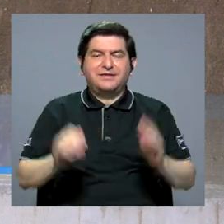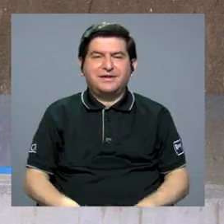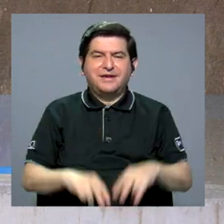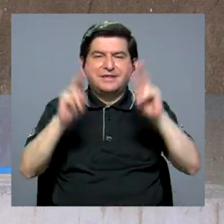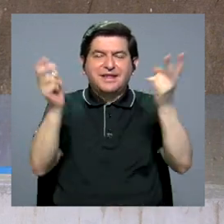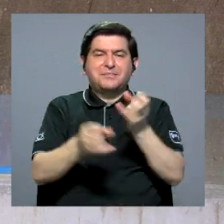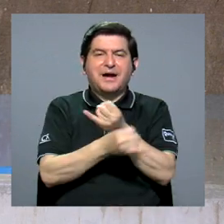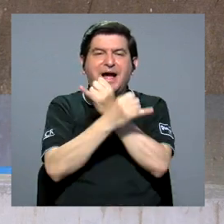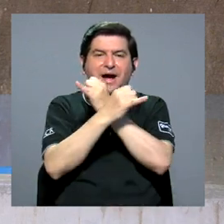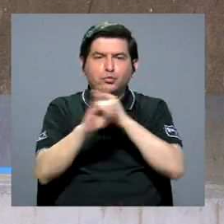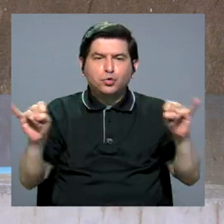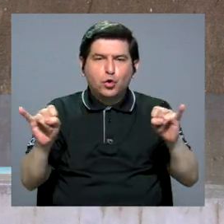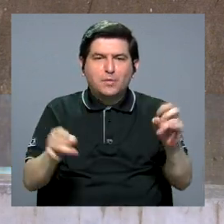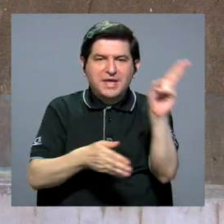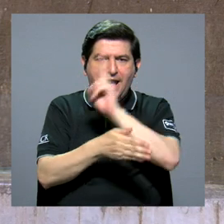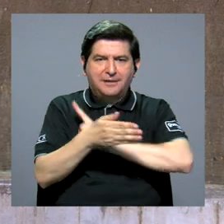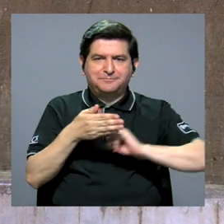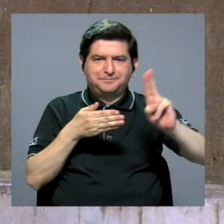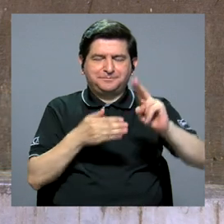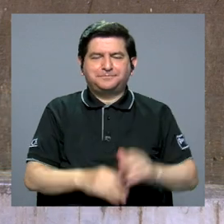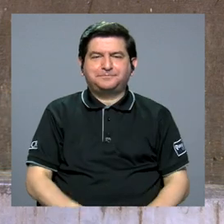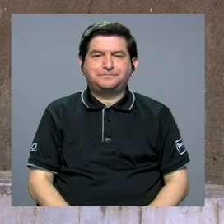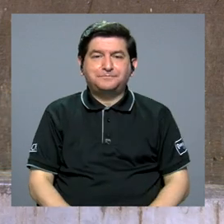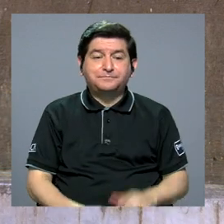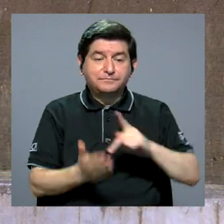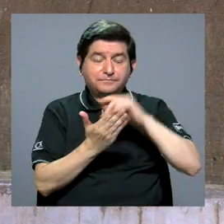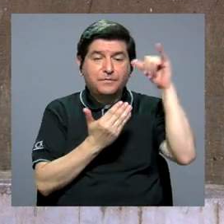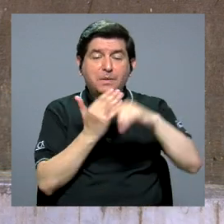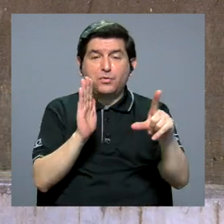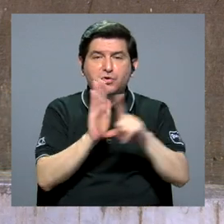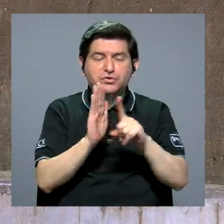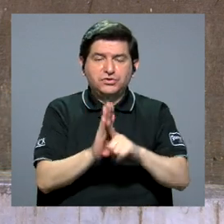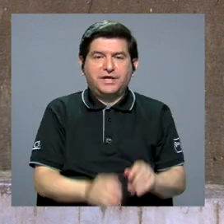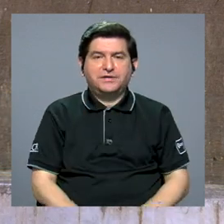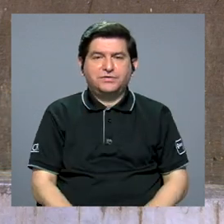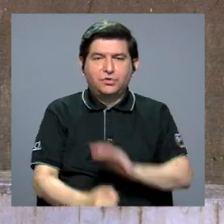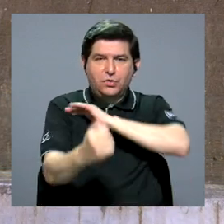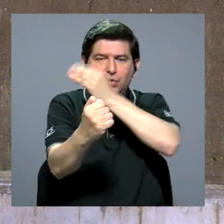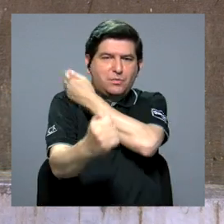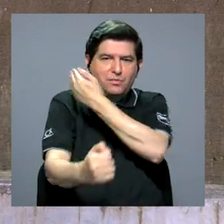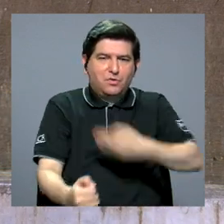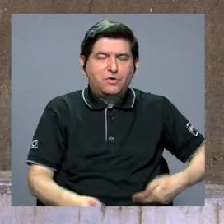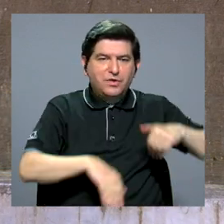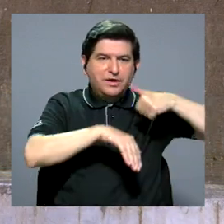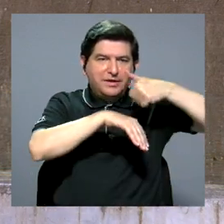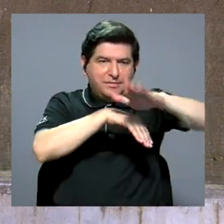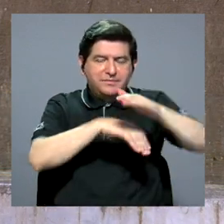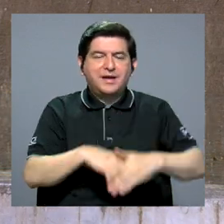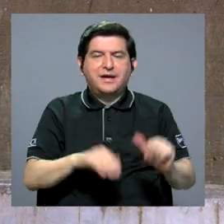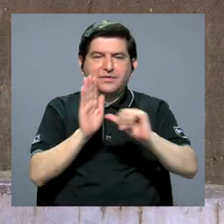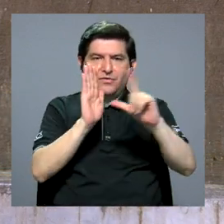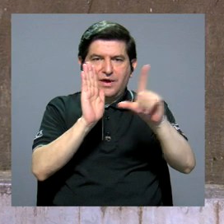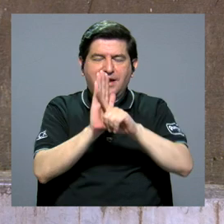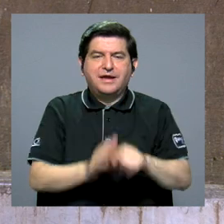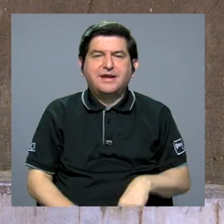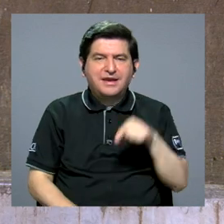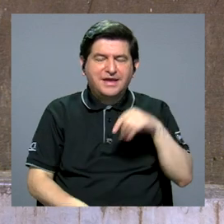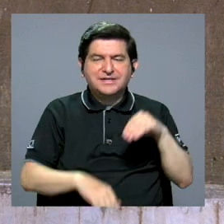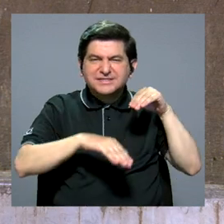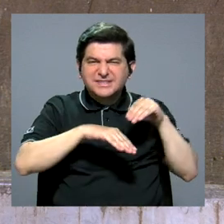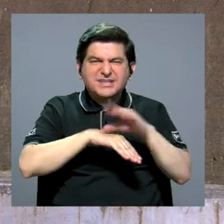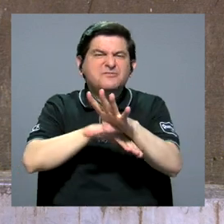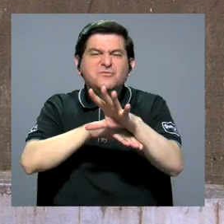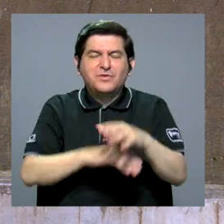es el tema de la autonomía universitaria. Cuando el proyecto de ley del Poder Ejecutivo llega a la Asamblea Legislativa, se trata de una